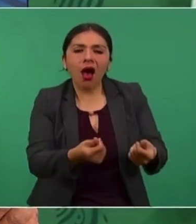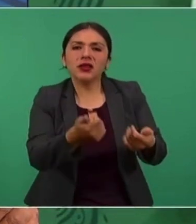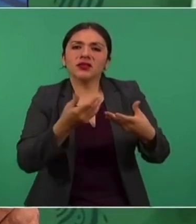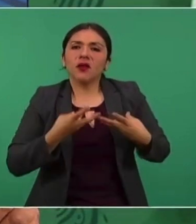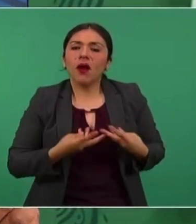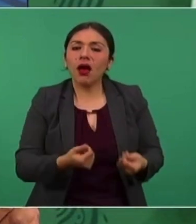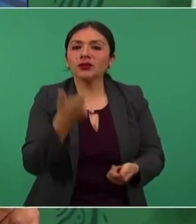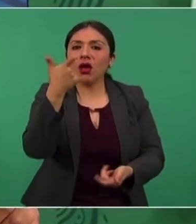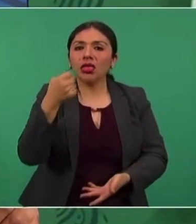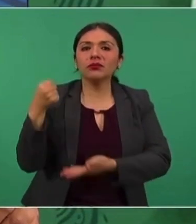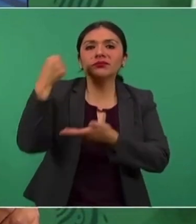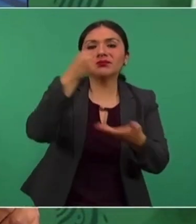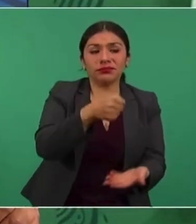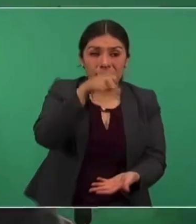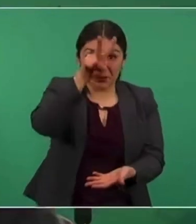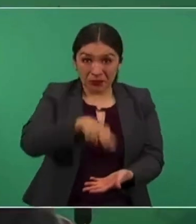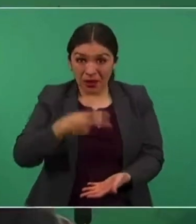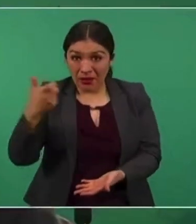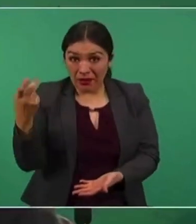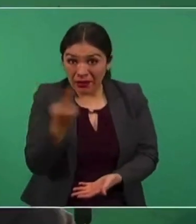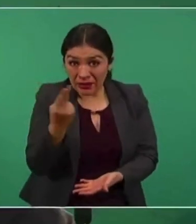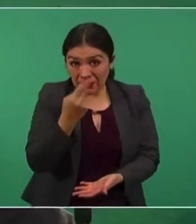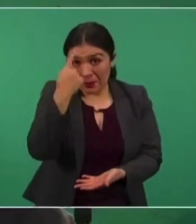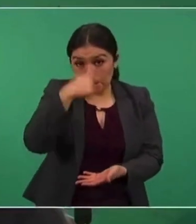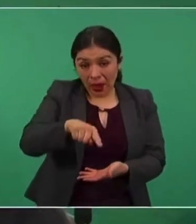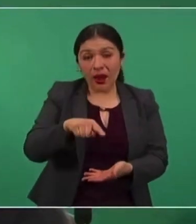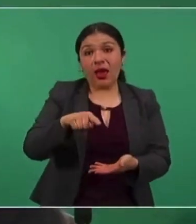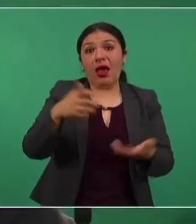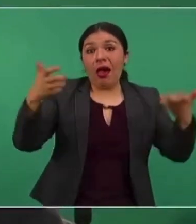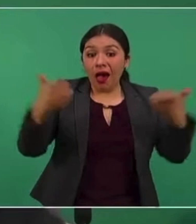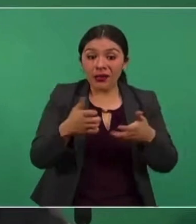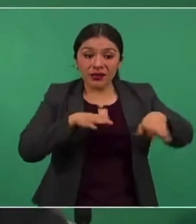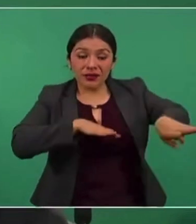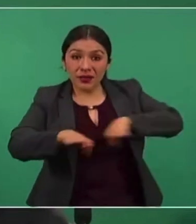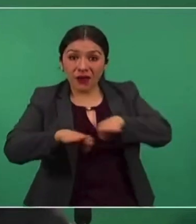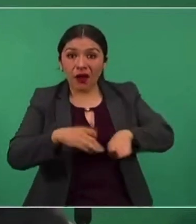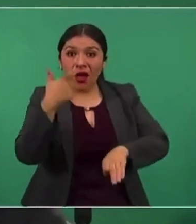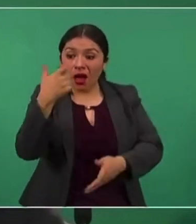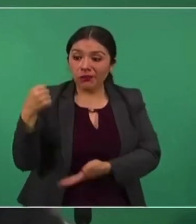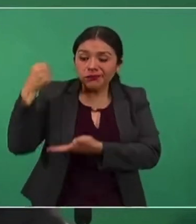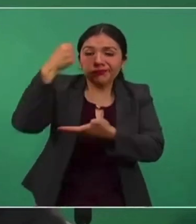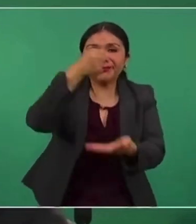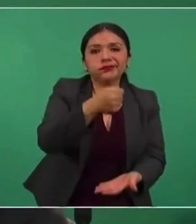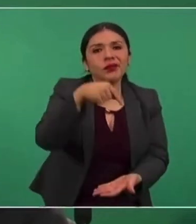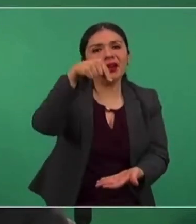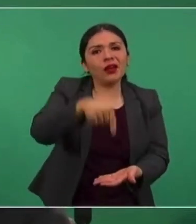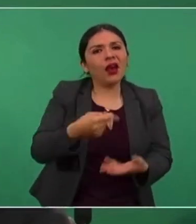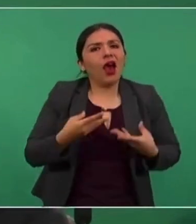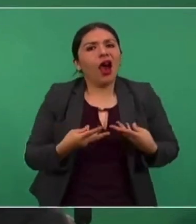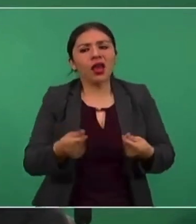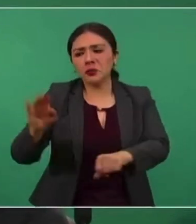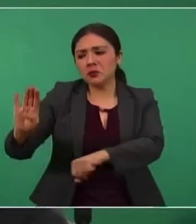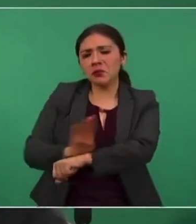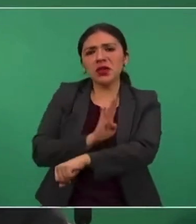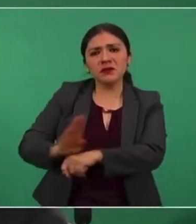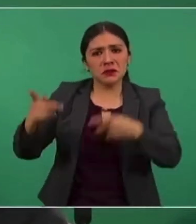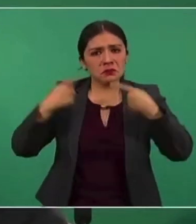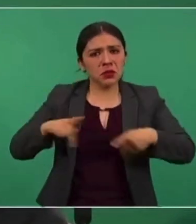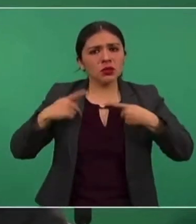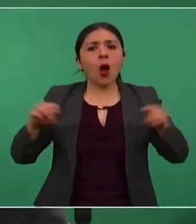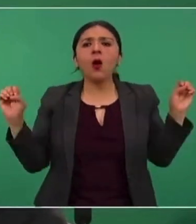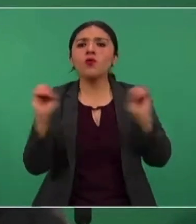innecesarios para ejercer el presupuesto sin beneficiar a la gente.